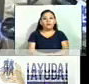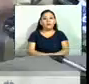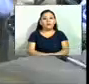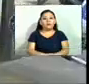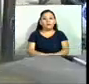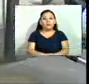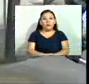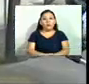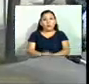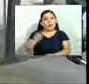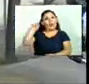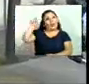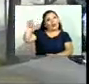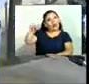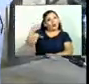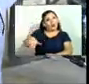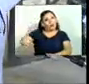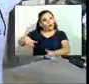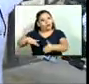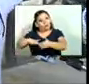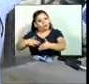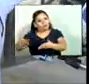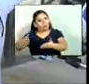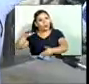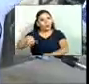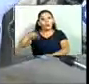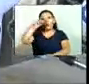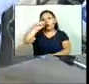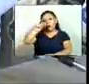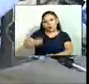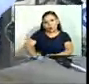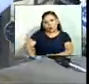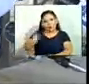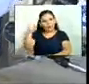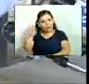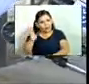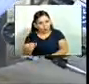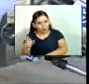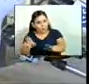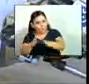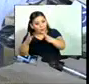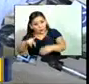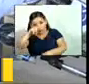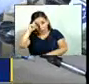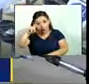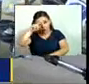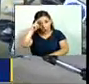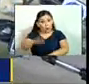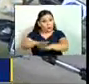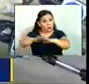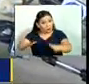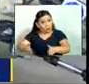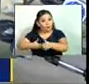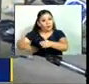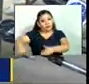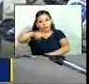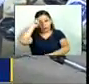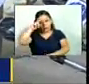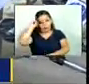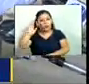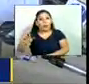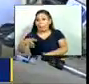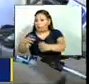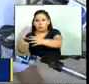Van a irse a la terminal sur, ahorita que no ha abierto todavía el transporte público, cuando abra el transporte público lo vamos a